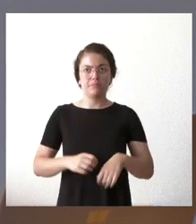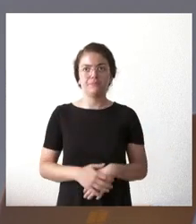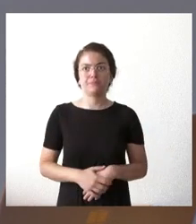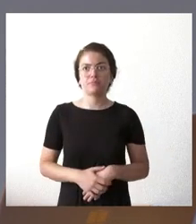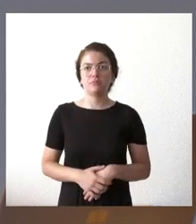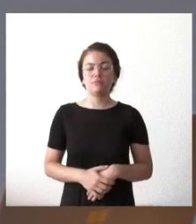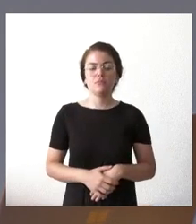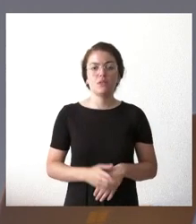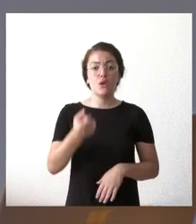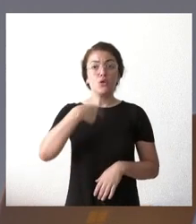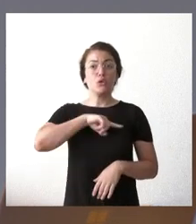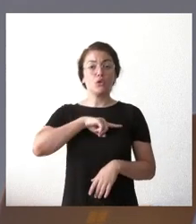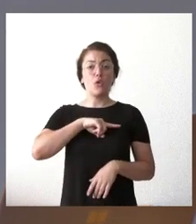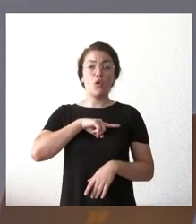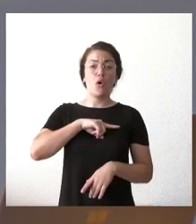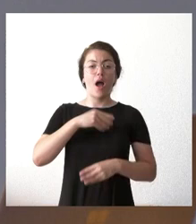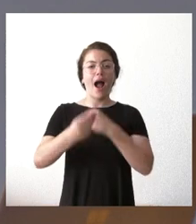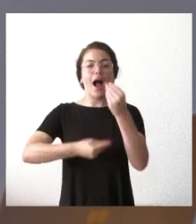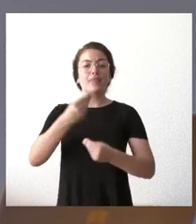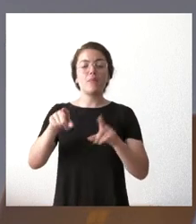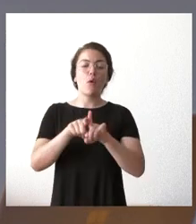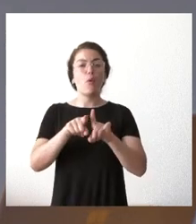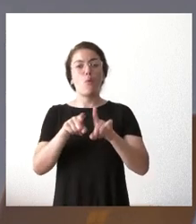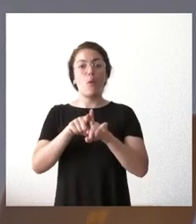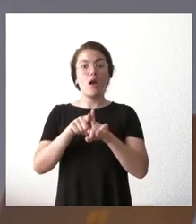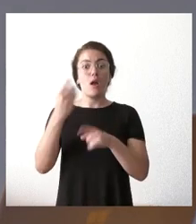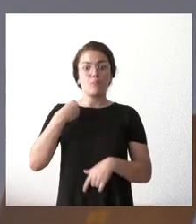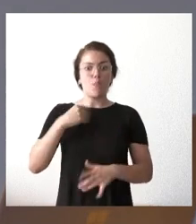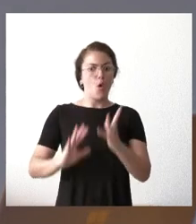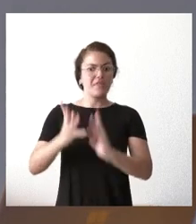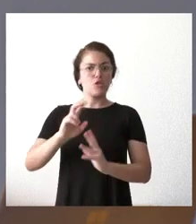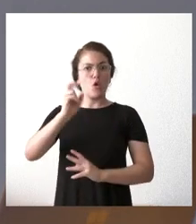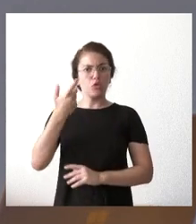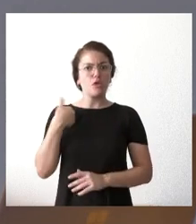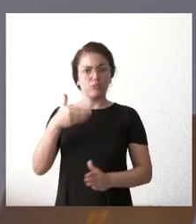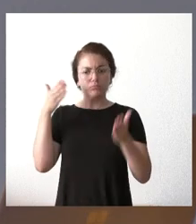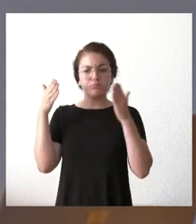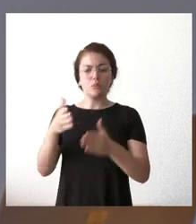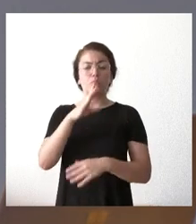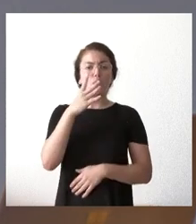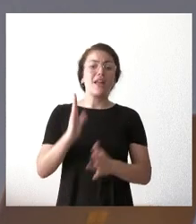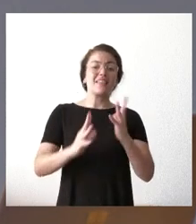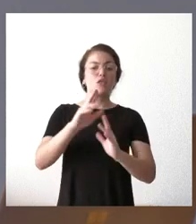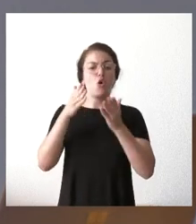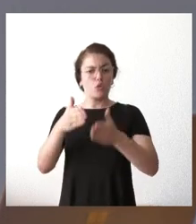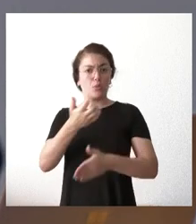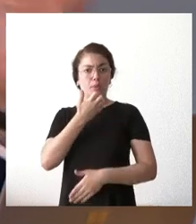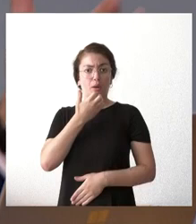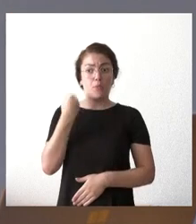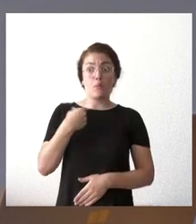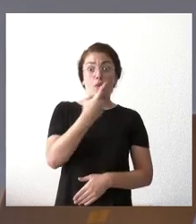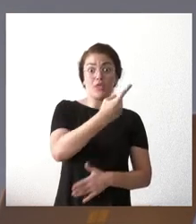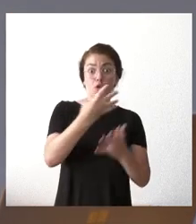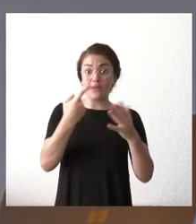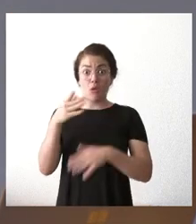Trabajamos con los medios y estamos trabajando también en otros incendios. Hay que tener en cuenta que en estos incendios que hemos tenido, de estos 191